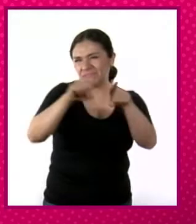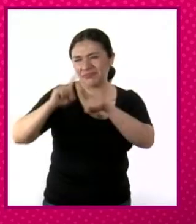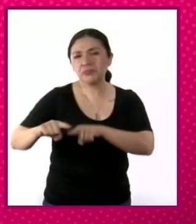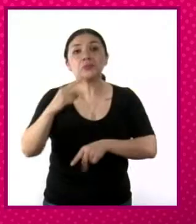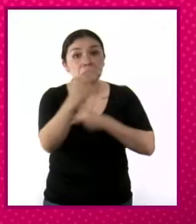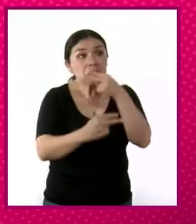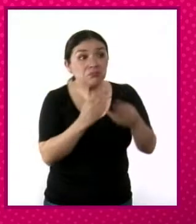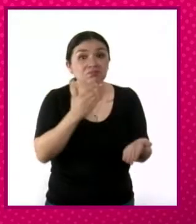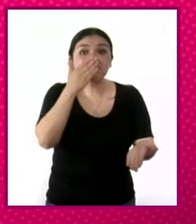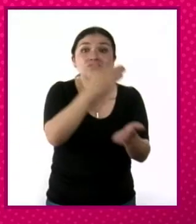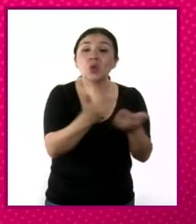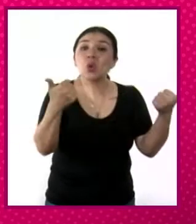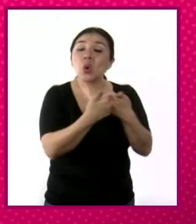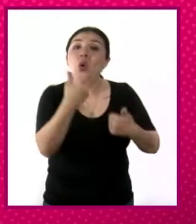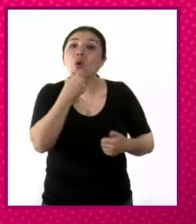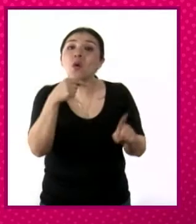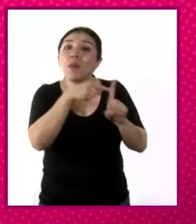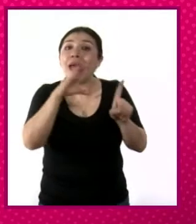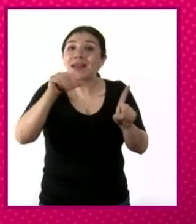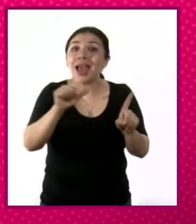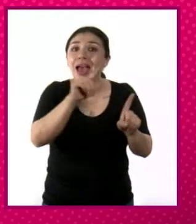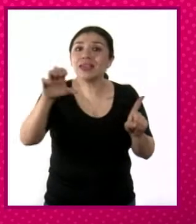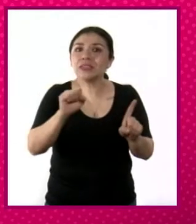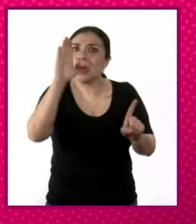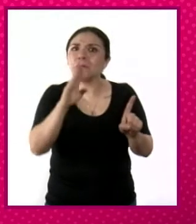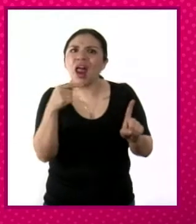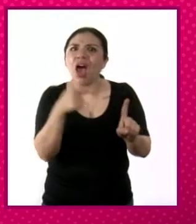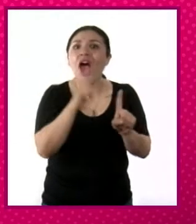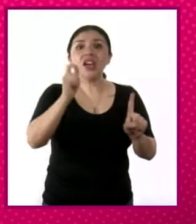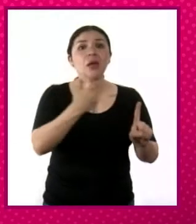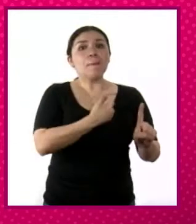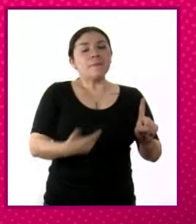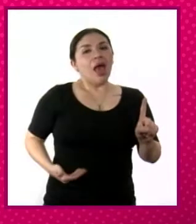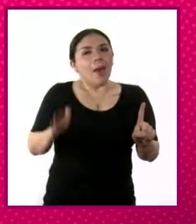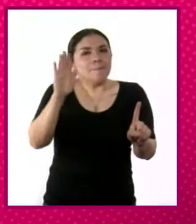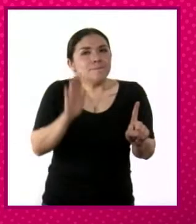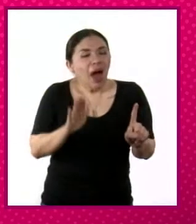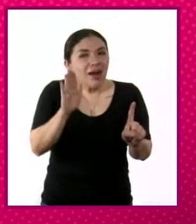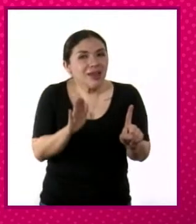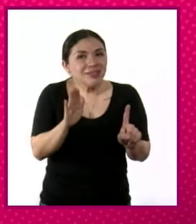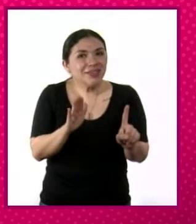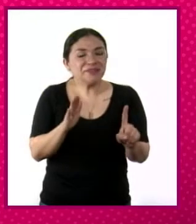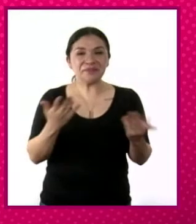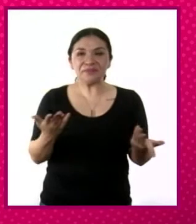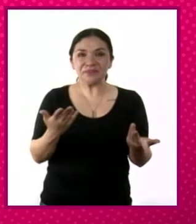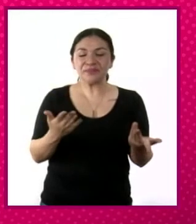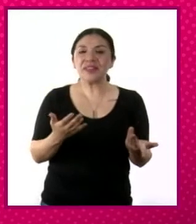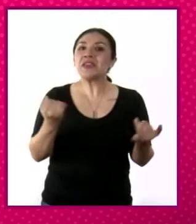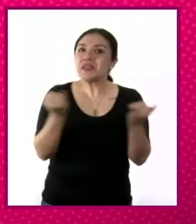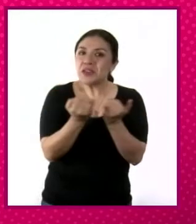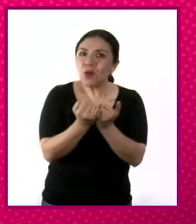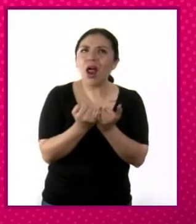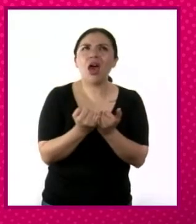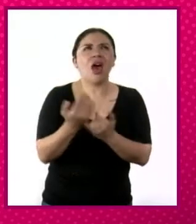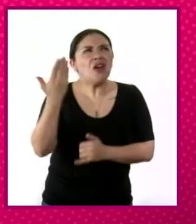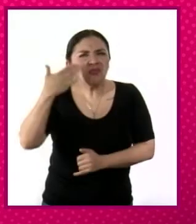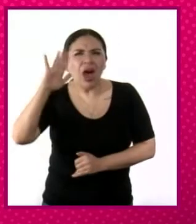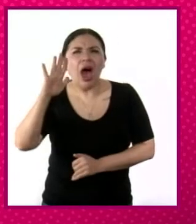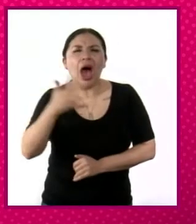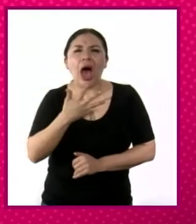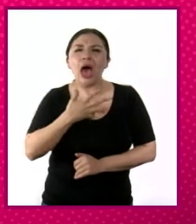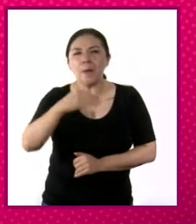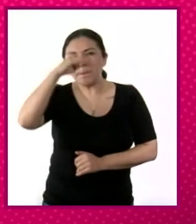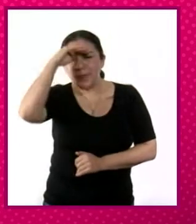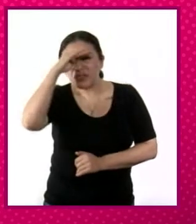acudían a calles como si este pues fuera el presidente, ¿no? E incluso en algún momento se